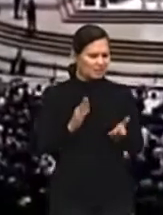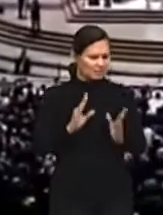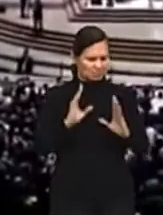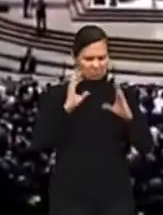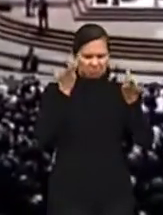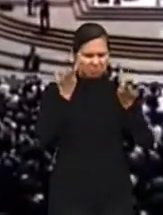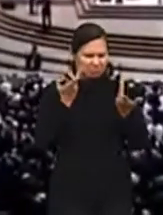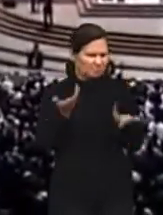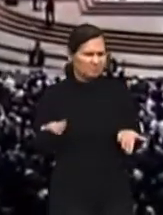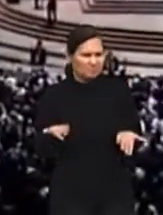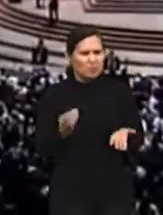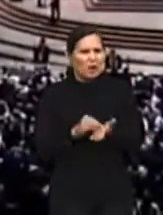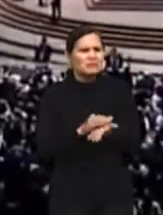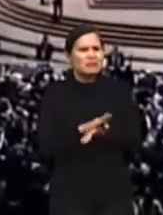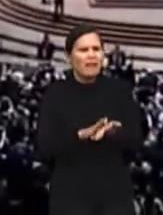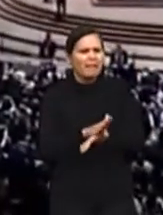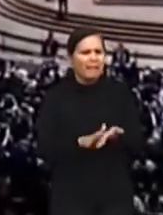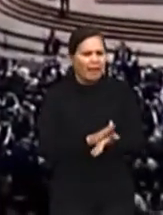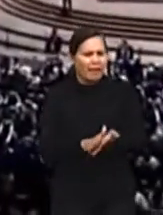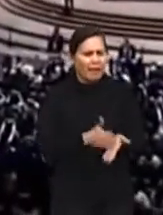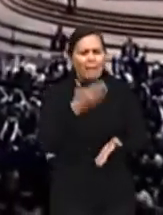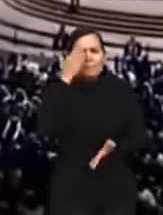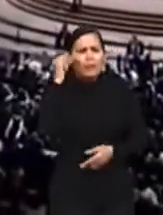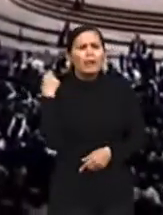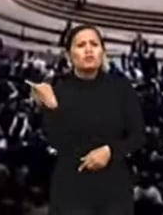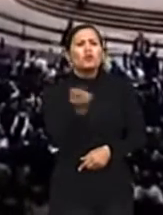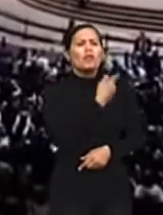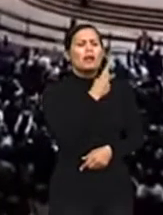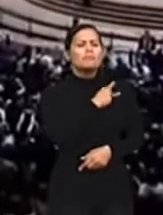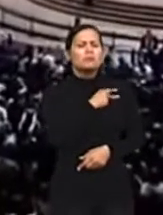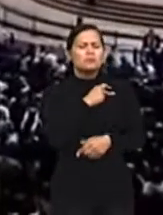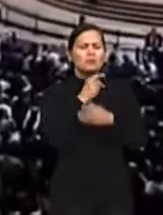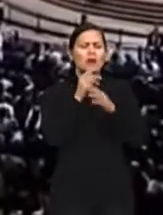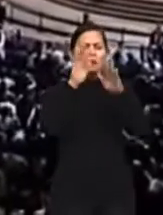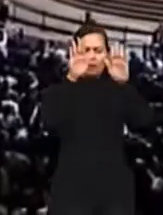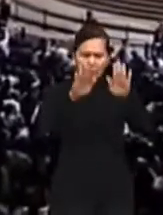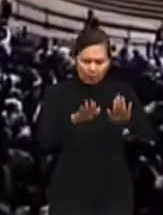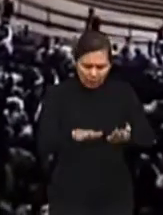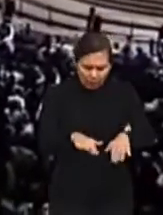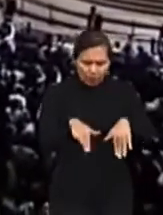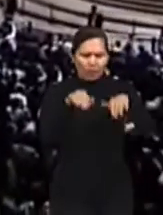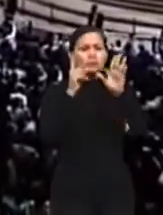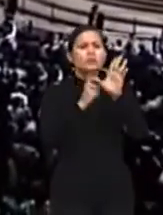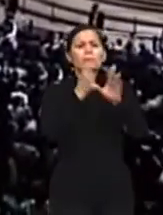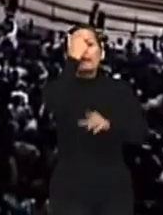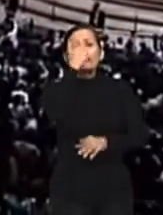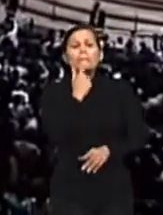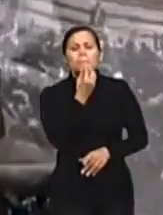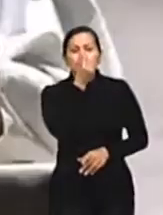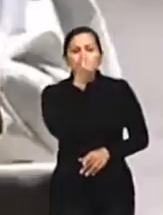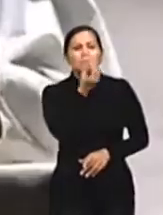Se pasó de rosca. Porque es tal el culto que ha hecho al dios dinero, que estamos